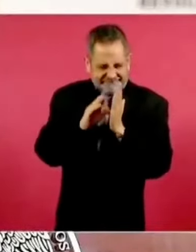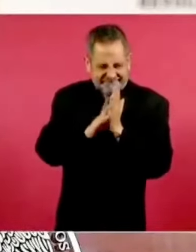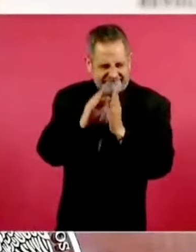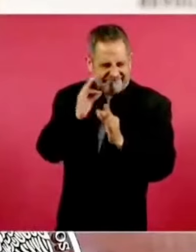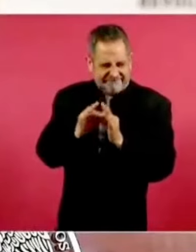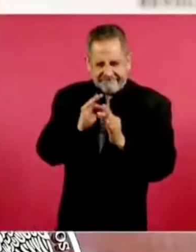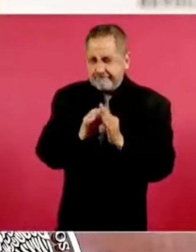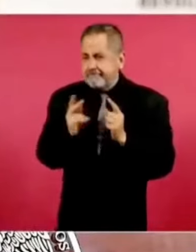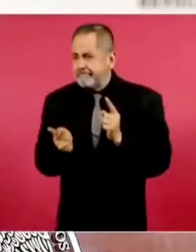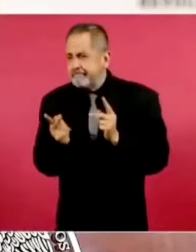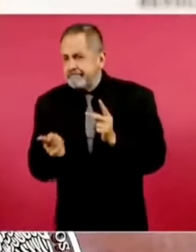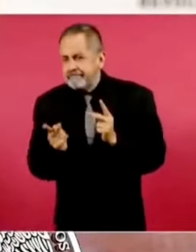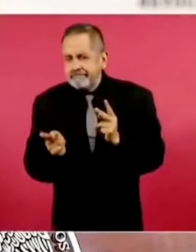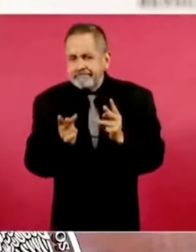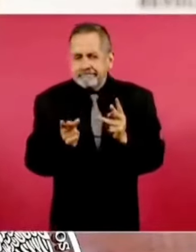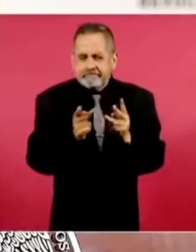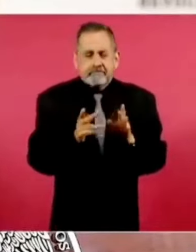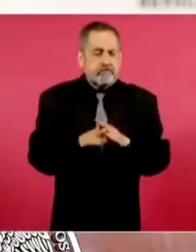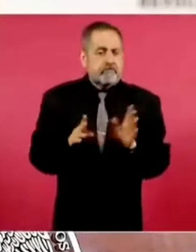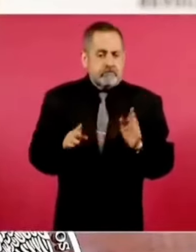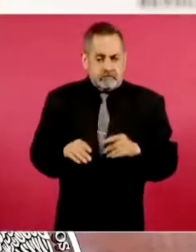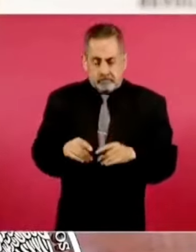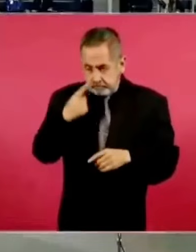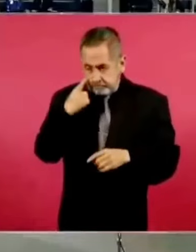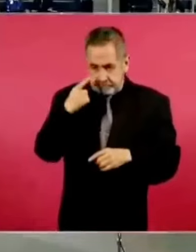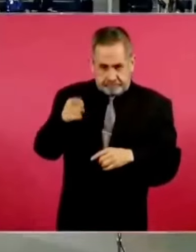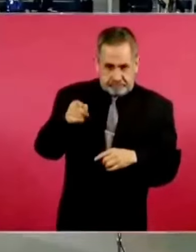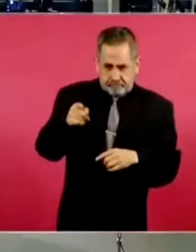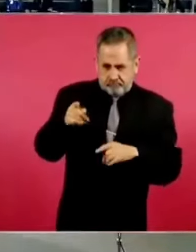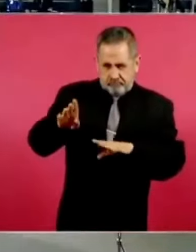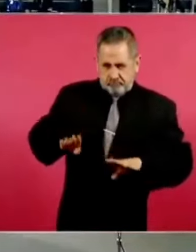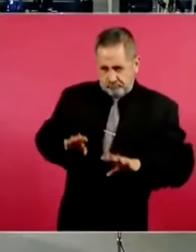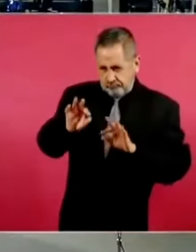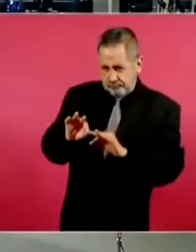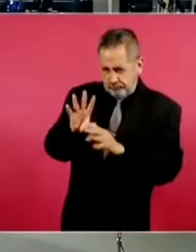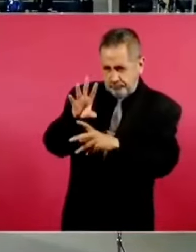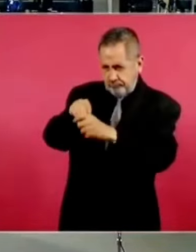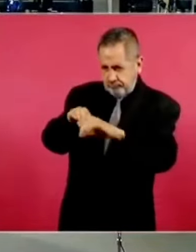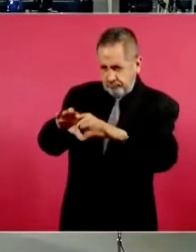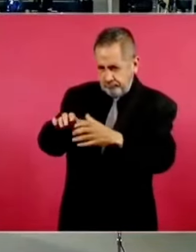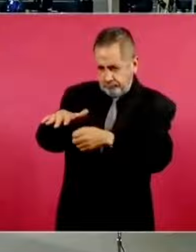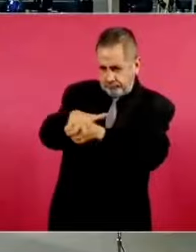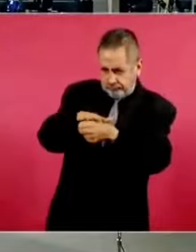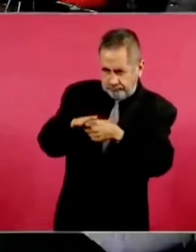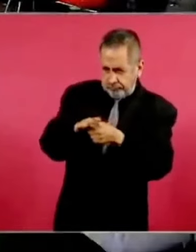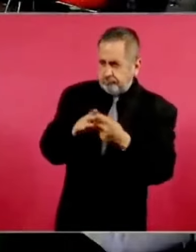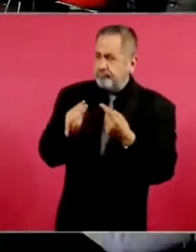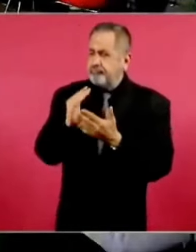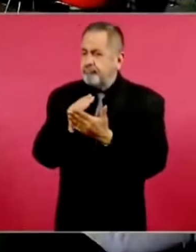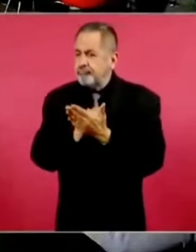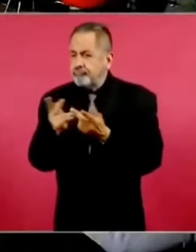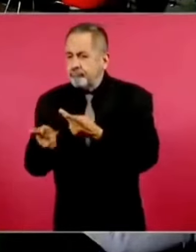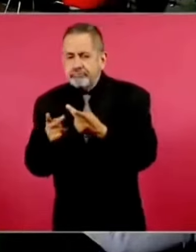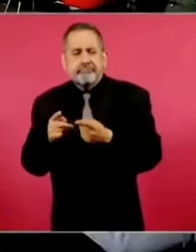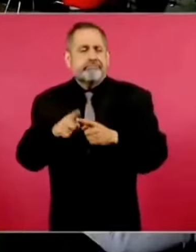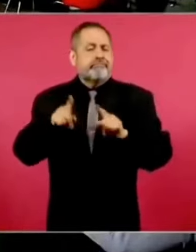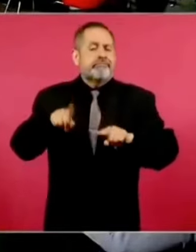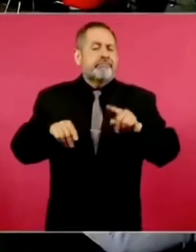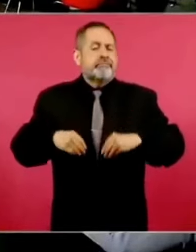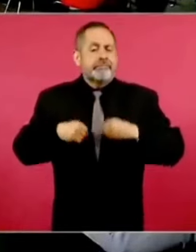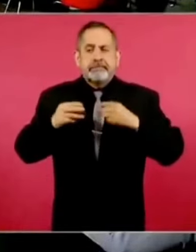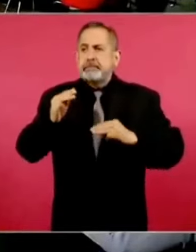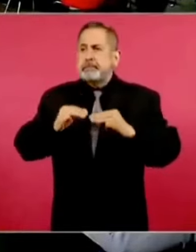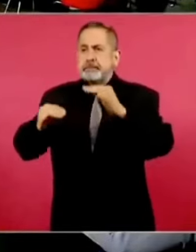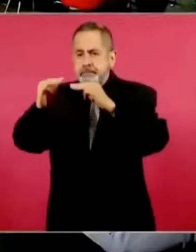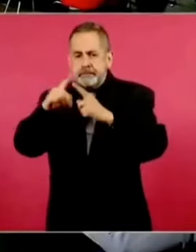No nada más de ver a quiénes, sino a los que les corresponde. Si están en la montaña o están en las